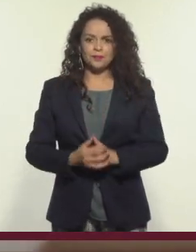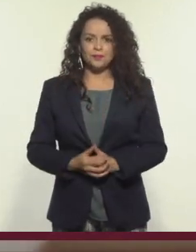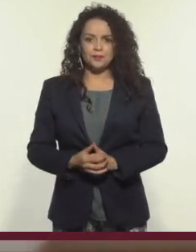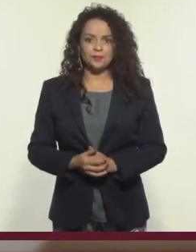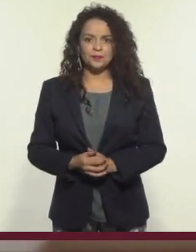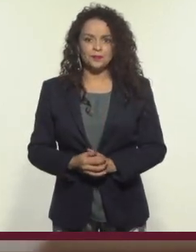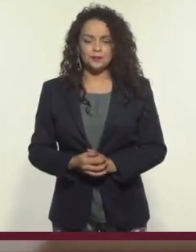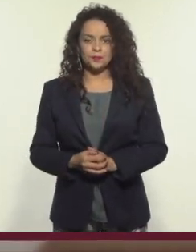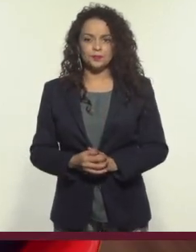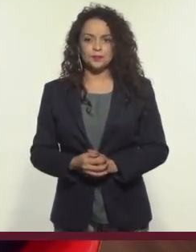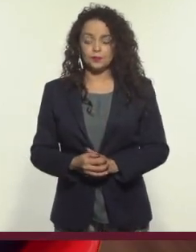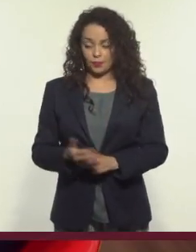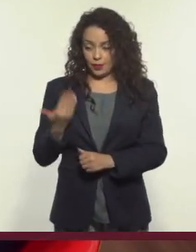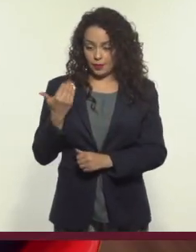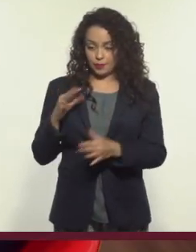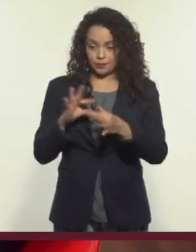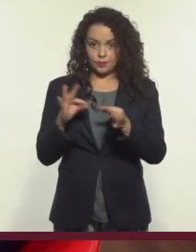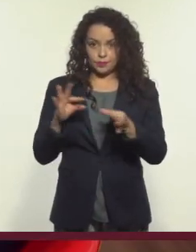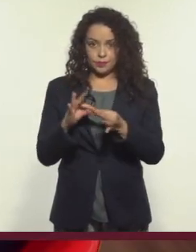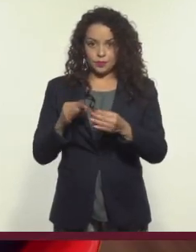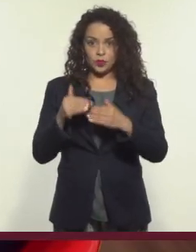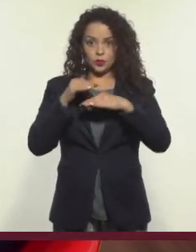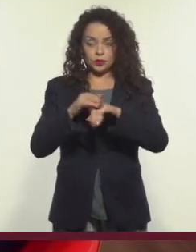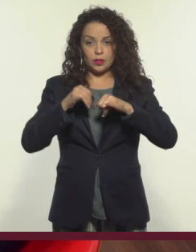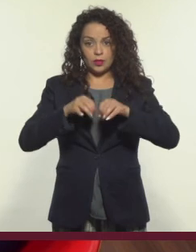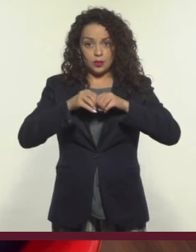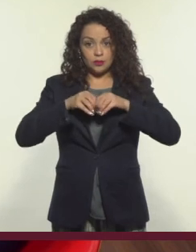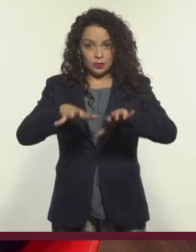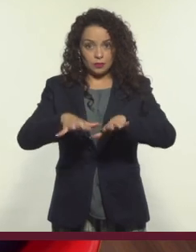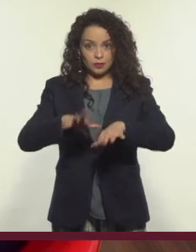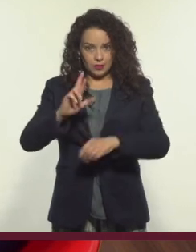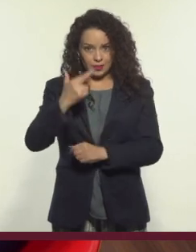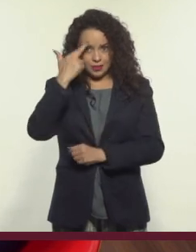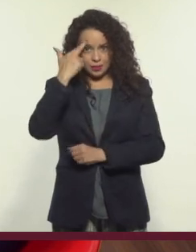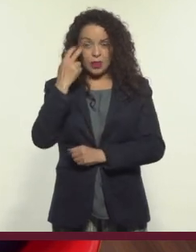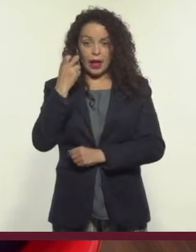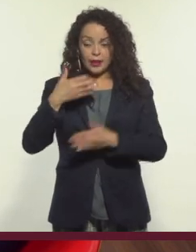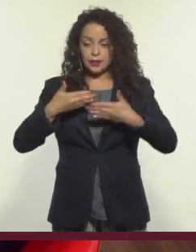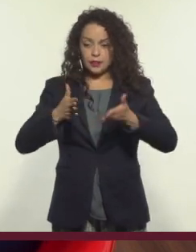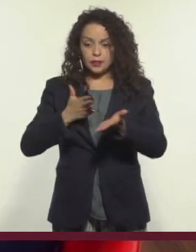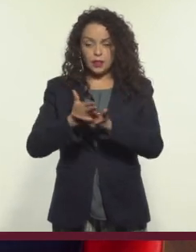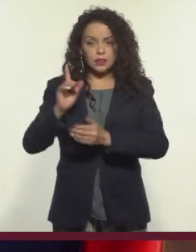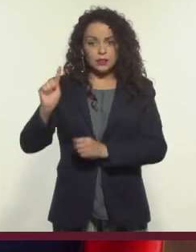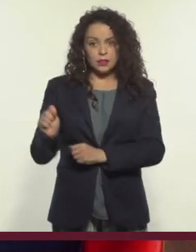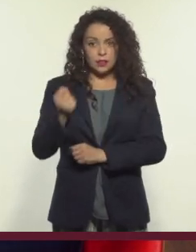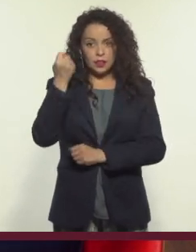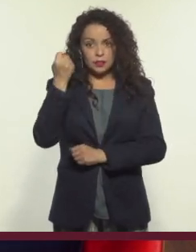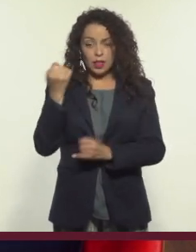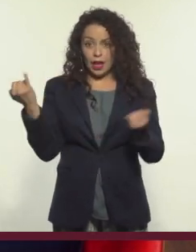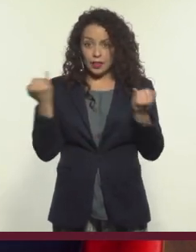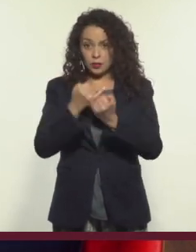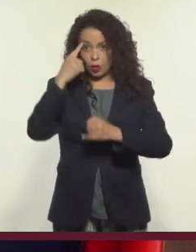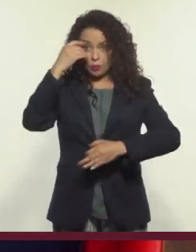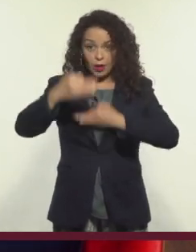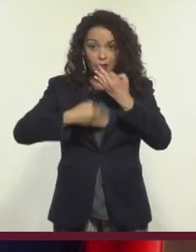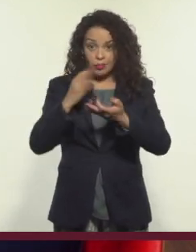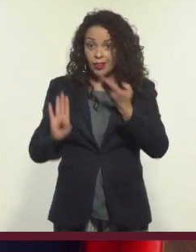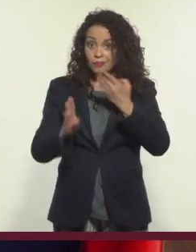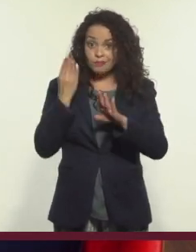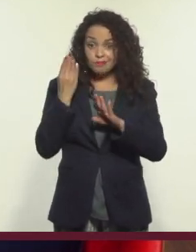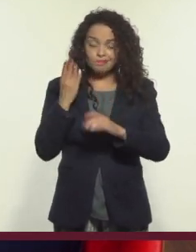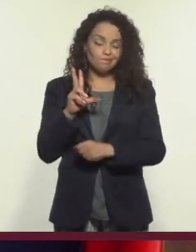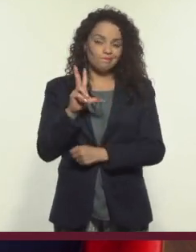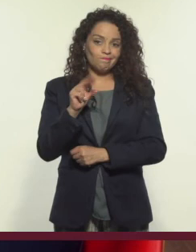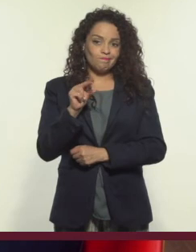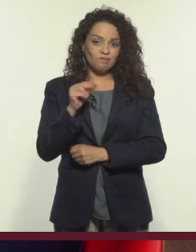ocurra. Como lo comentamos en el capítulo sobre información, el acceso a estas tecnologías aún no es igual para todo el